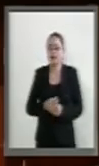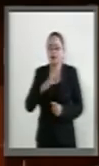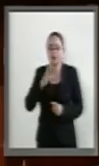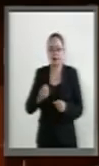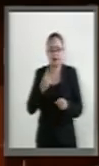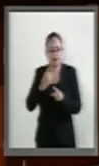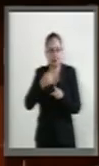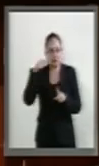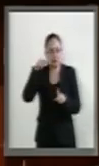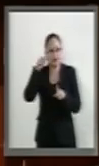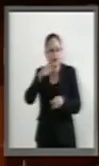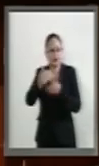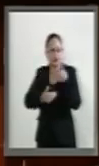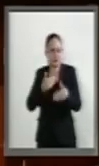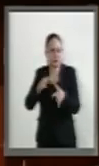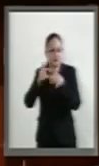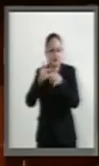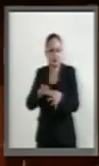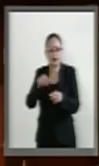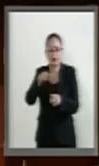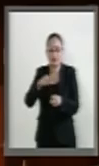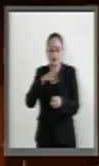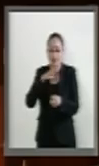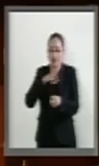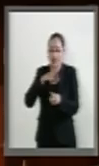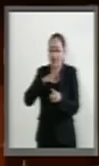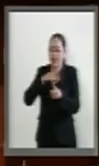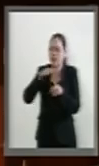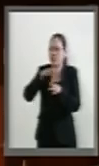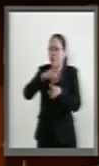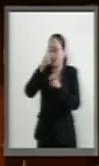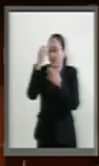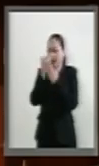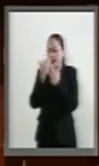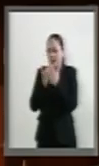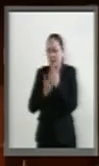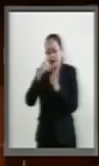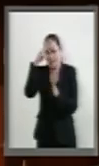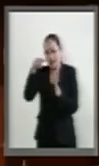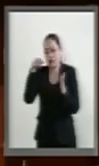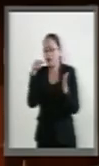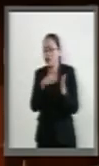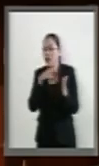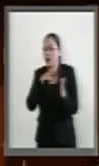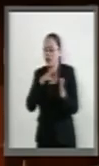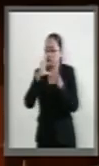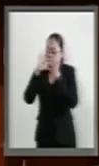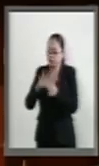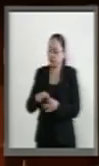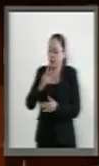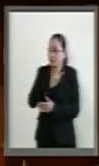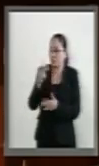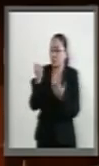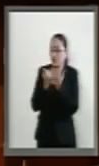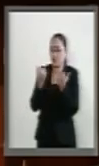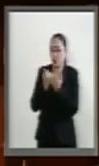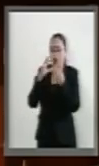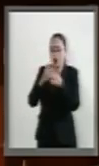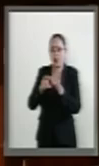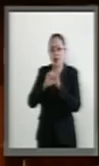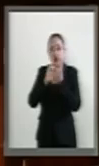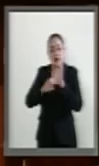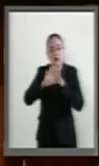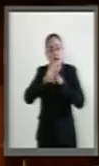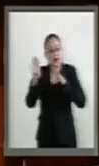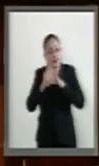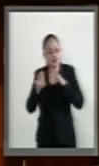para seguir avanzando en la agenda que tiene México en torno a temas que nos atañen a todos, como la migración,